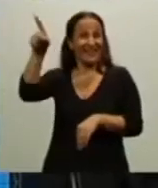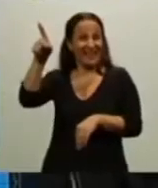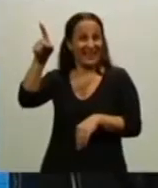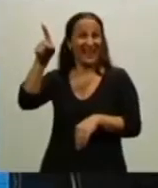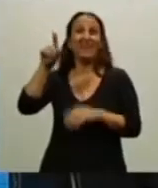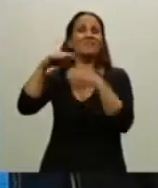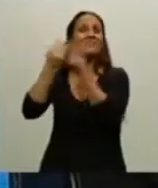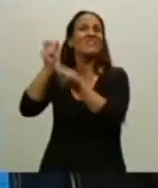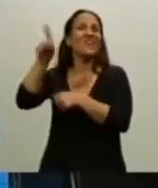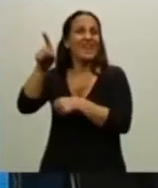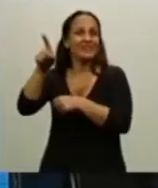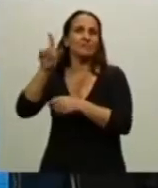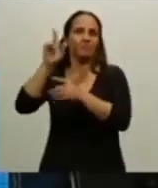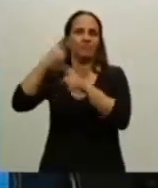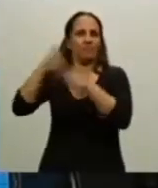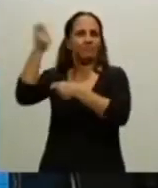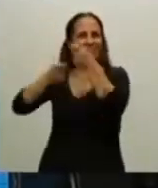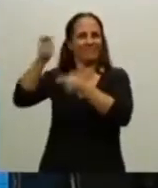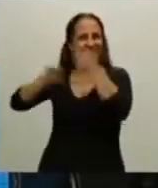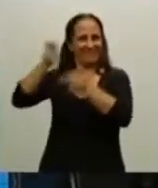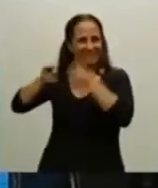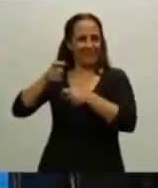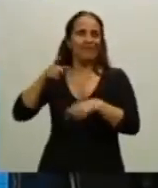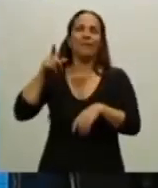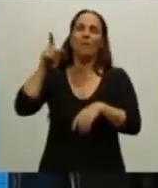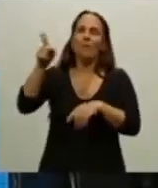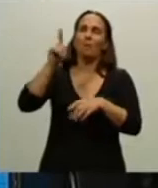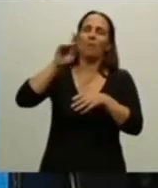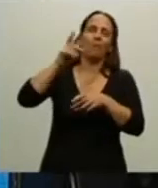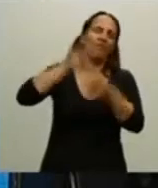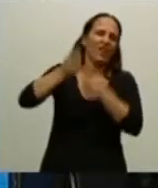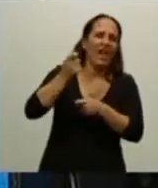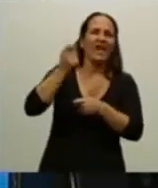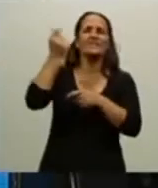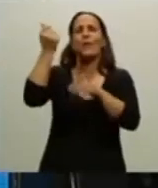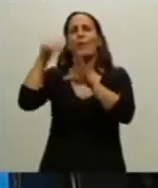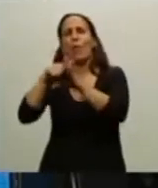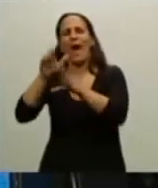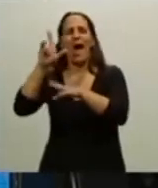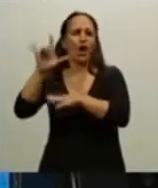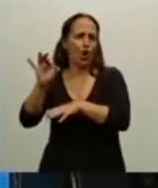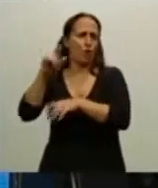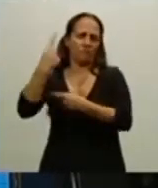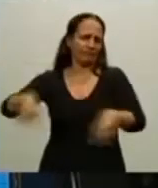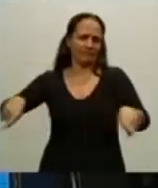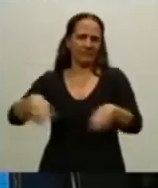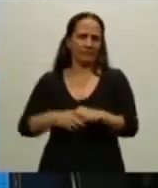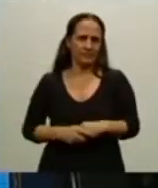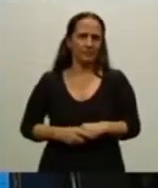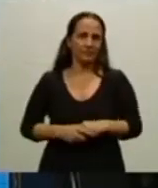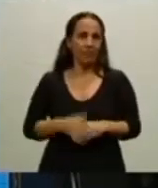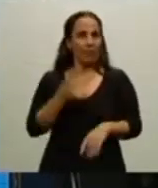hoy sector financiero, securitización, finanzas, bancos, bancos, etc. Fíjense qué